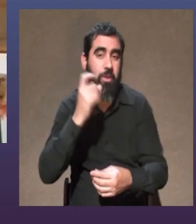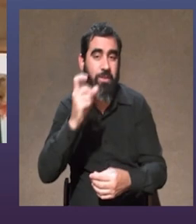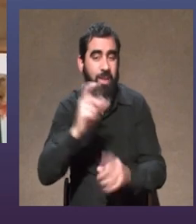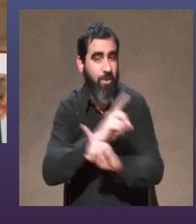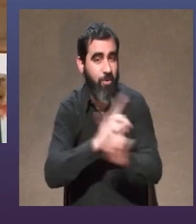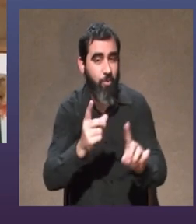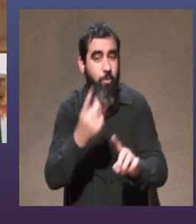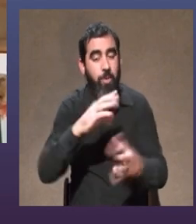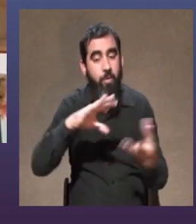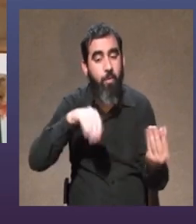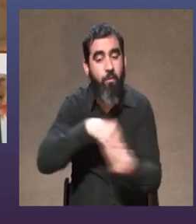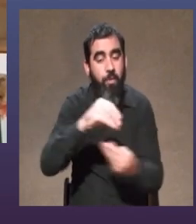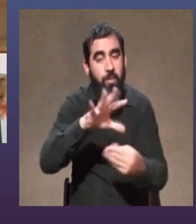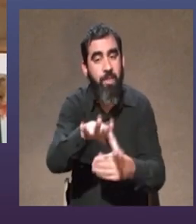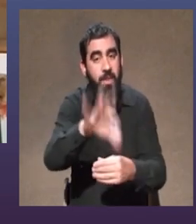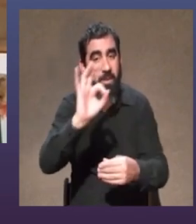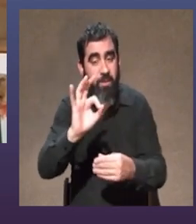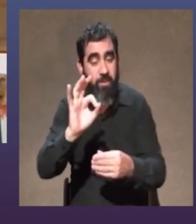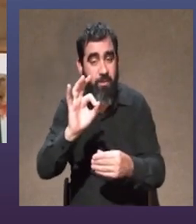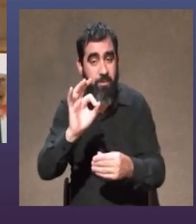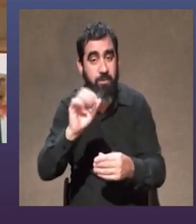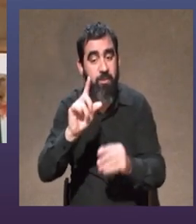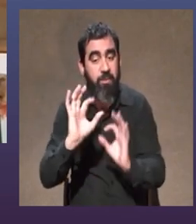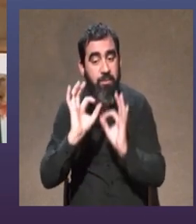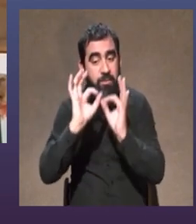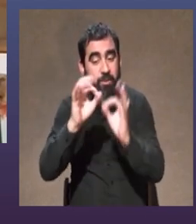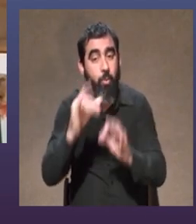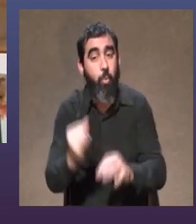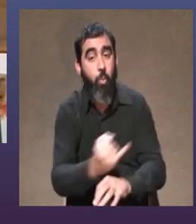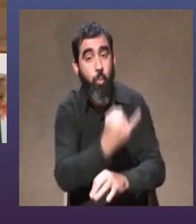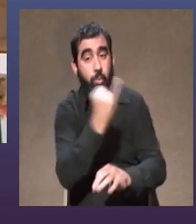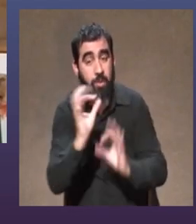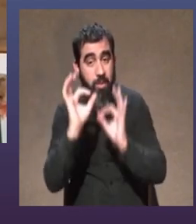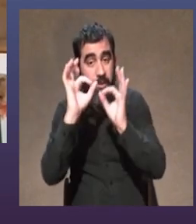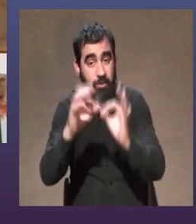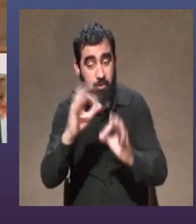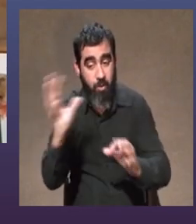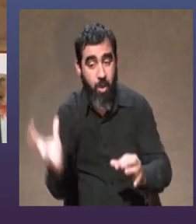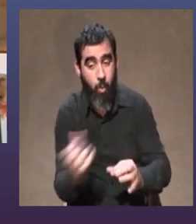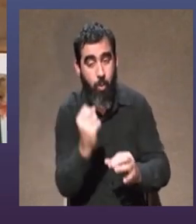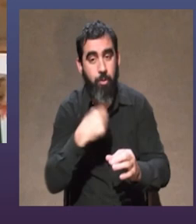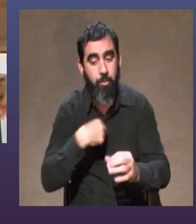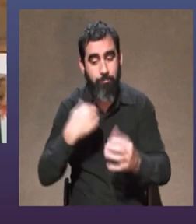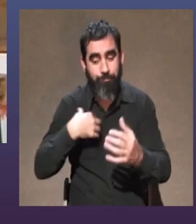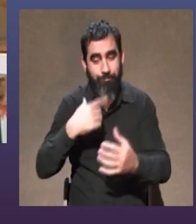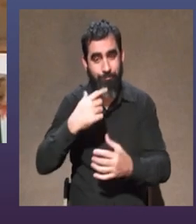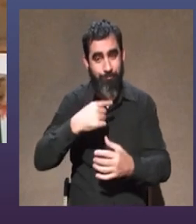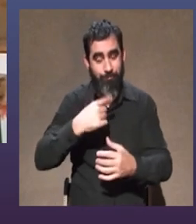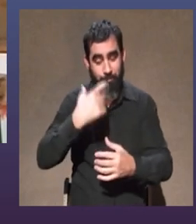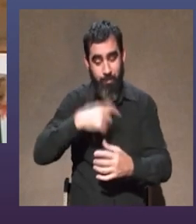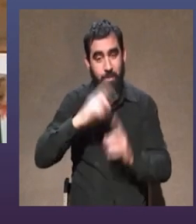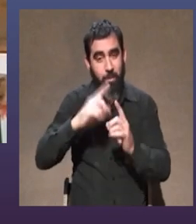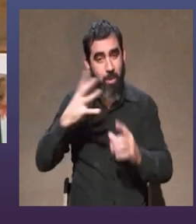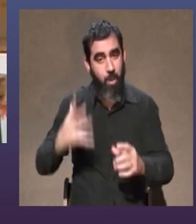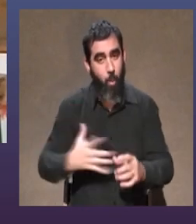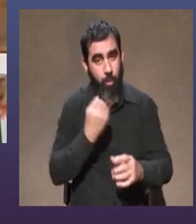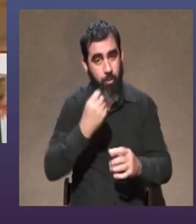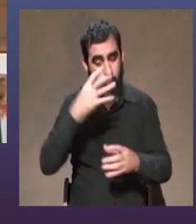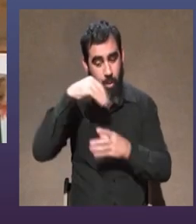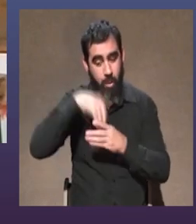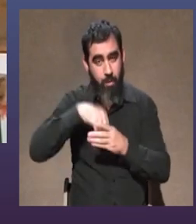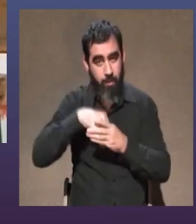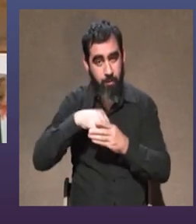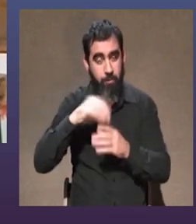de sangre pero esa familia elegida y ese lugar donde llegaste un día y te encontraste que te encontraste que tienes